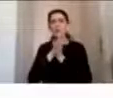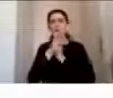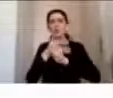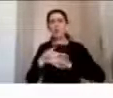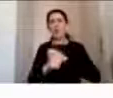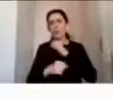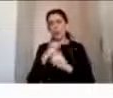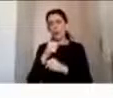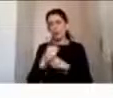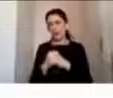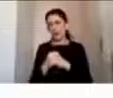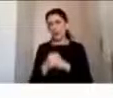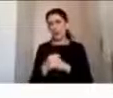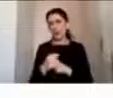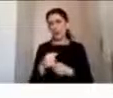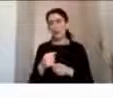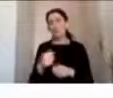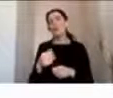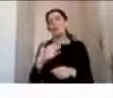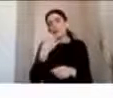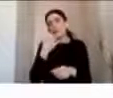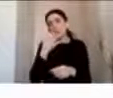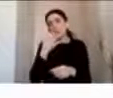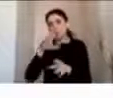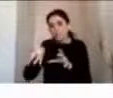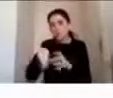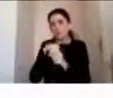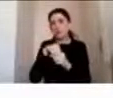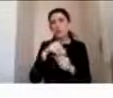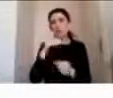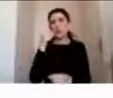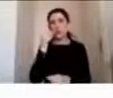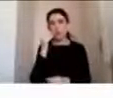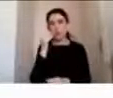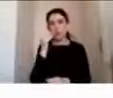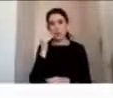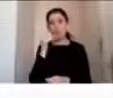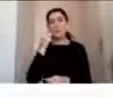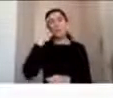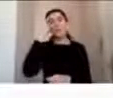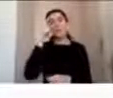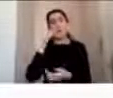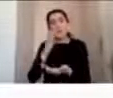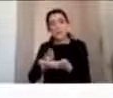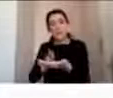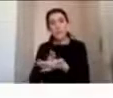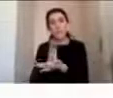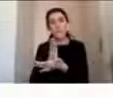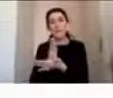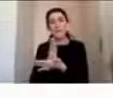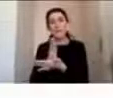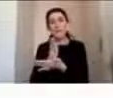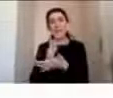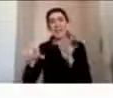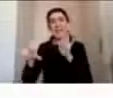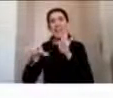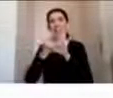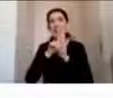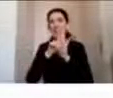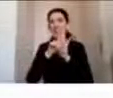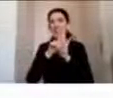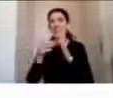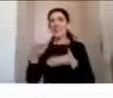la infancia. Sin embargo, desde que empieza la nueva ley de convivencia vial